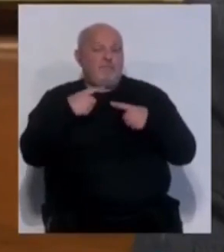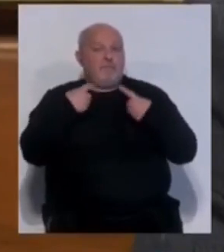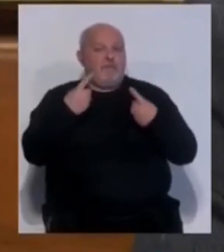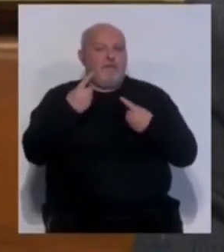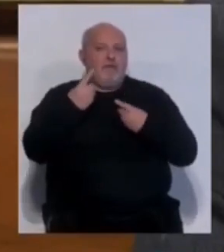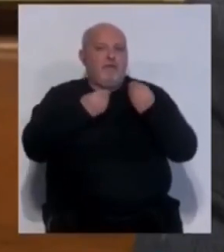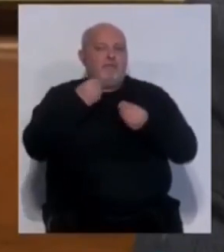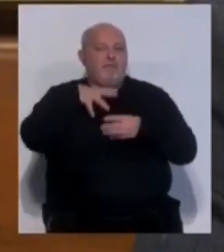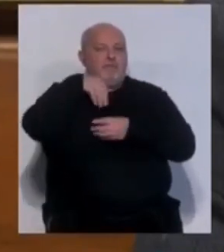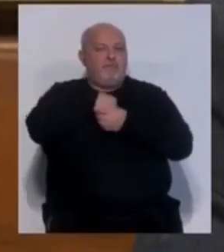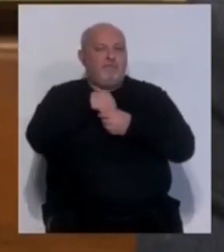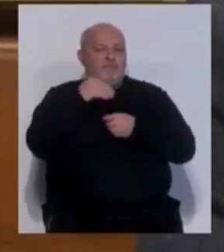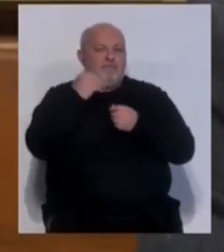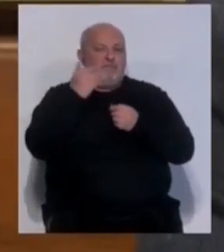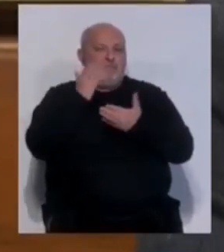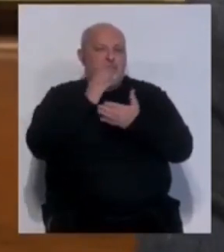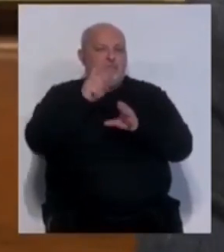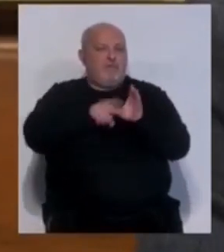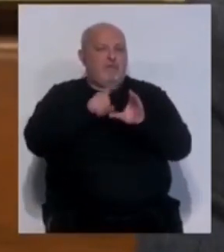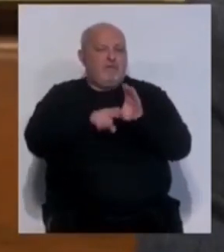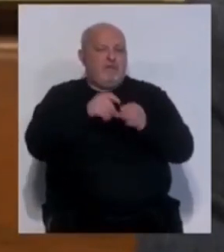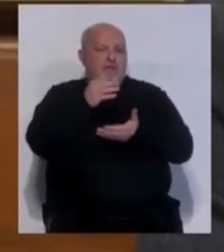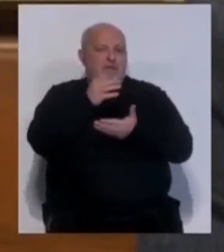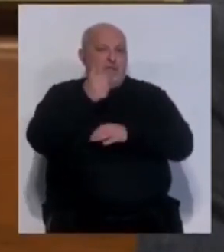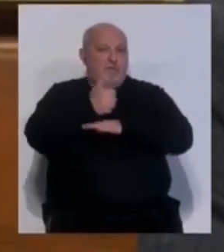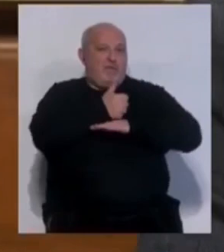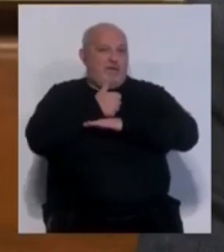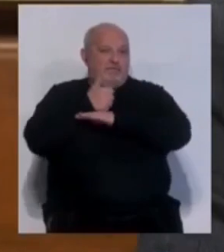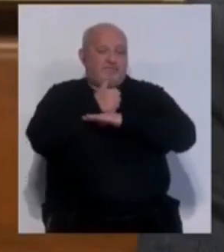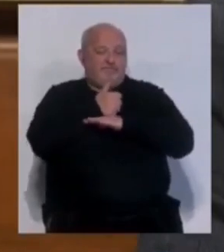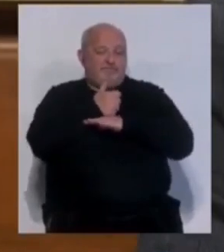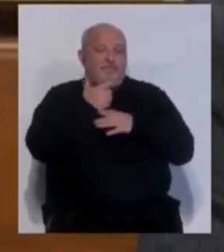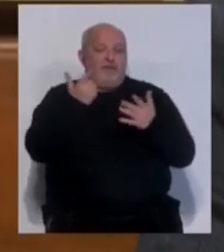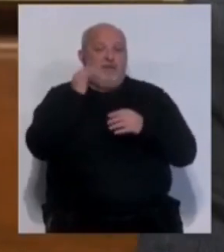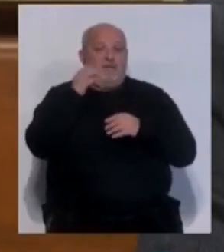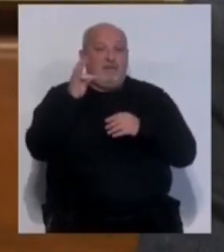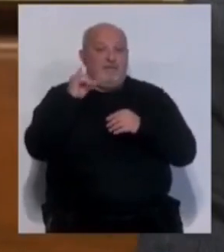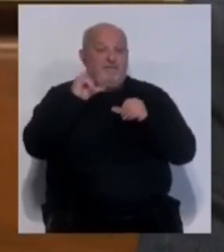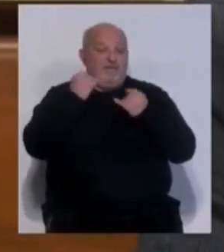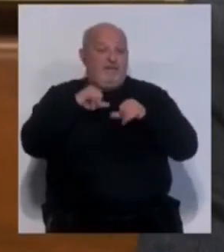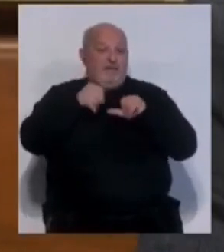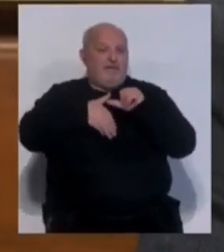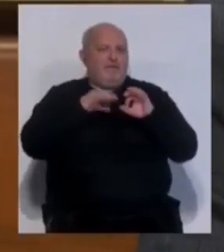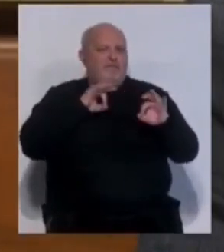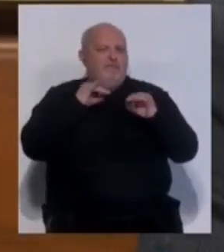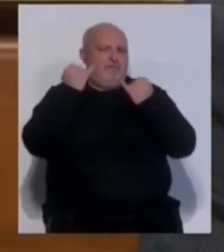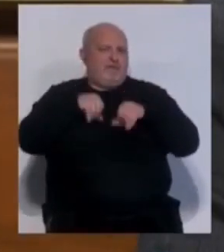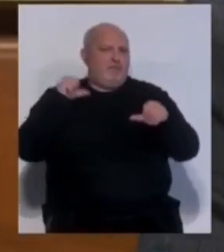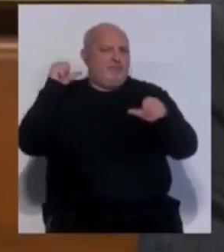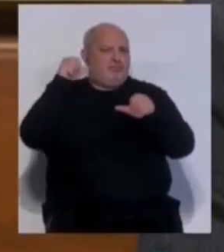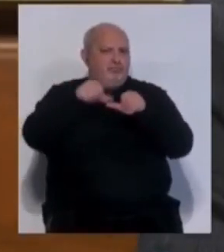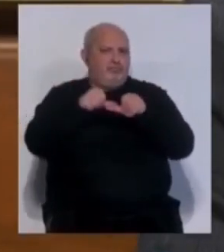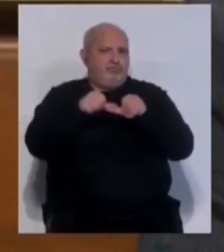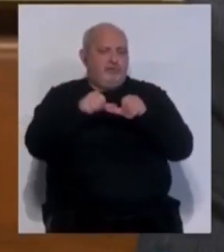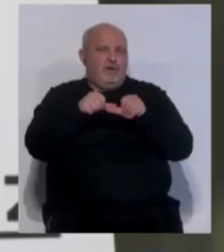primero en el propio FID y en la propia participación de la ciudadanía. Tenéis que recordar que el FID ha sido una fiesta durante estos